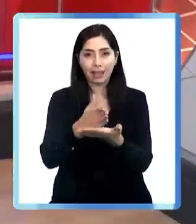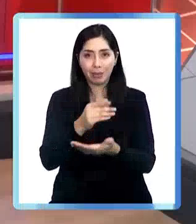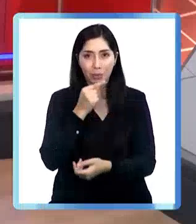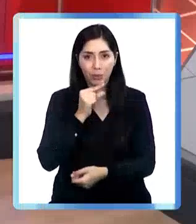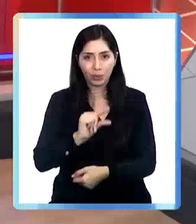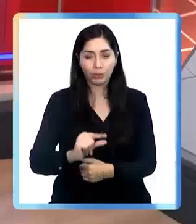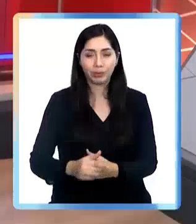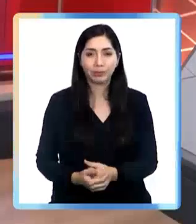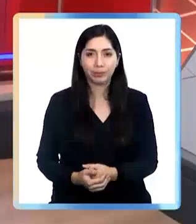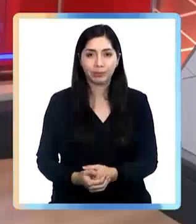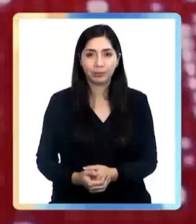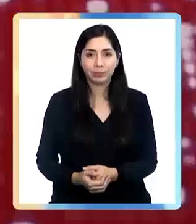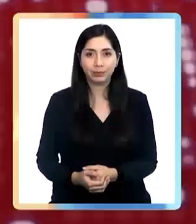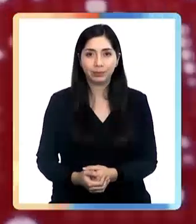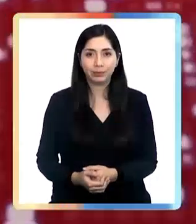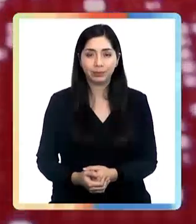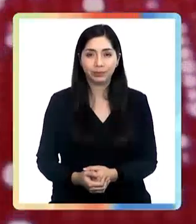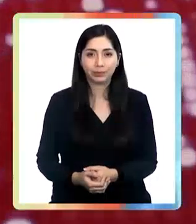hasta pronto.